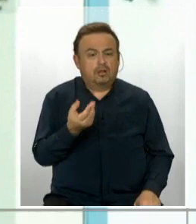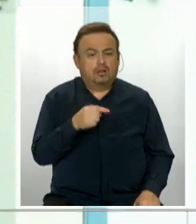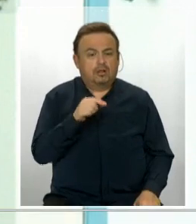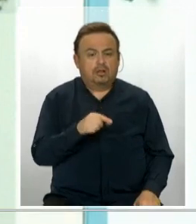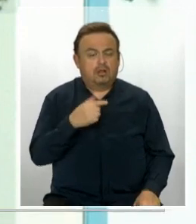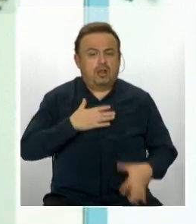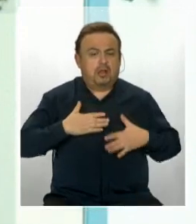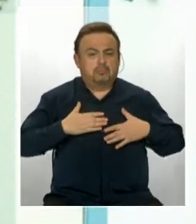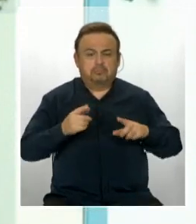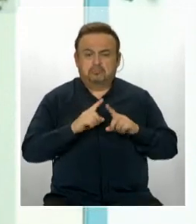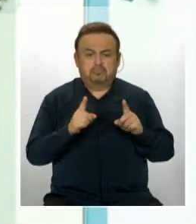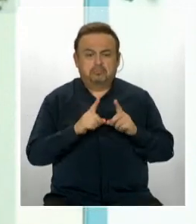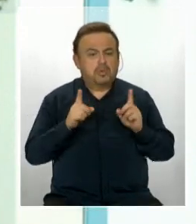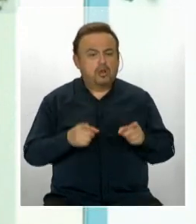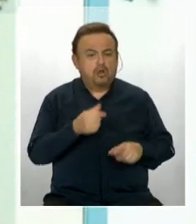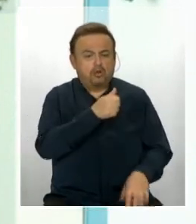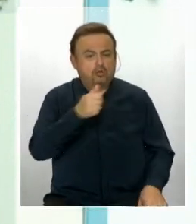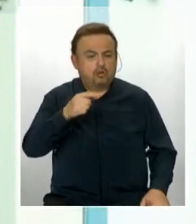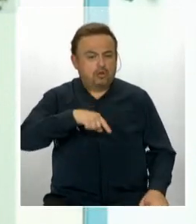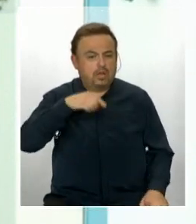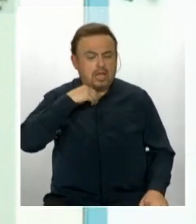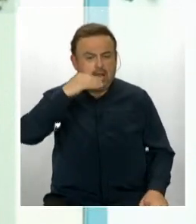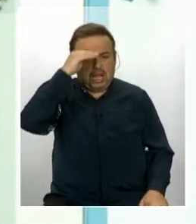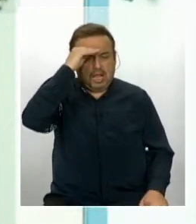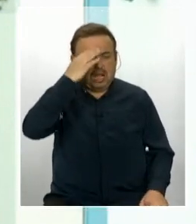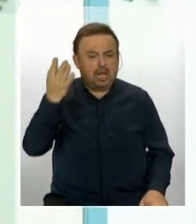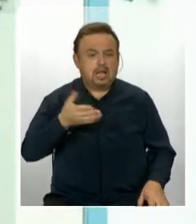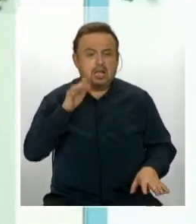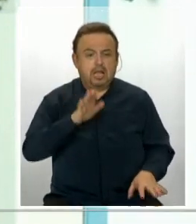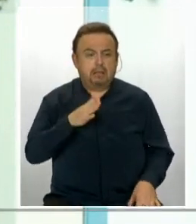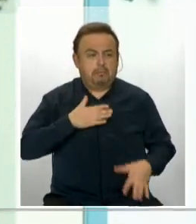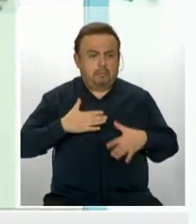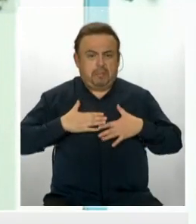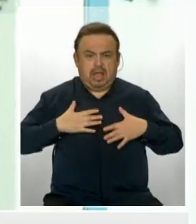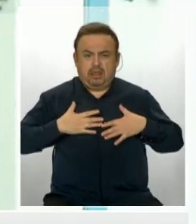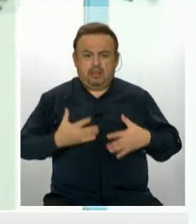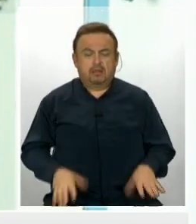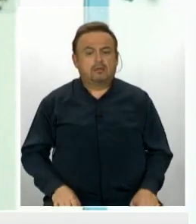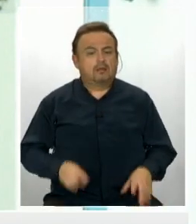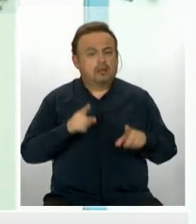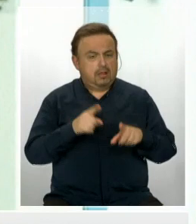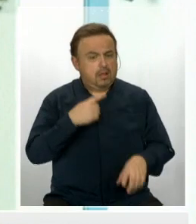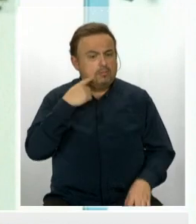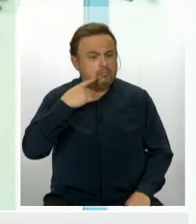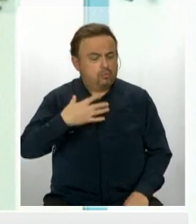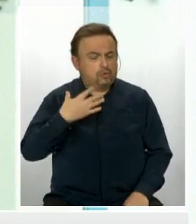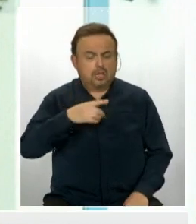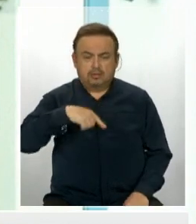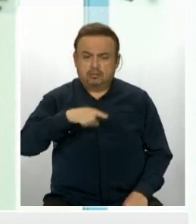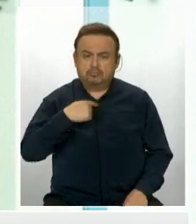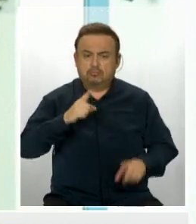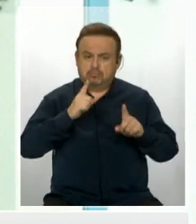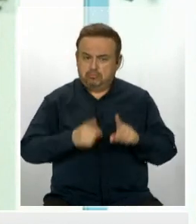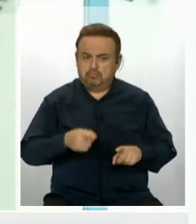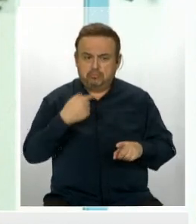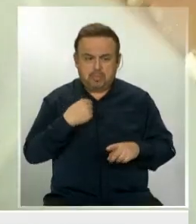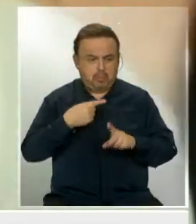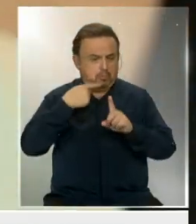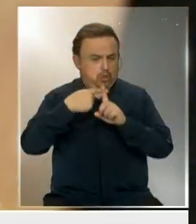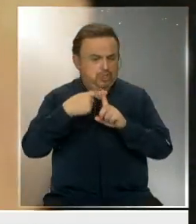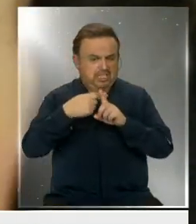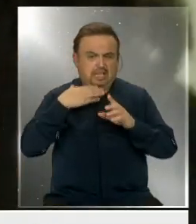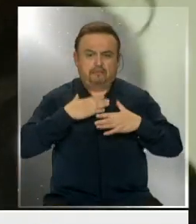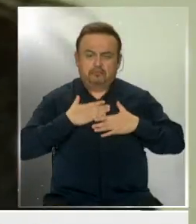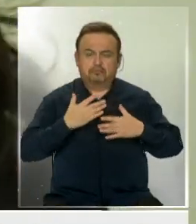estar asustada. No quiero que toda esta experiencia sea algo basado en el miedo. Es algo importante de hacer y me voy a mantener positiva.